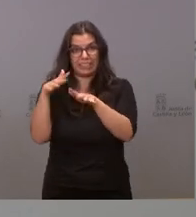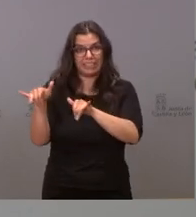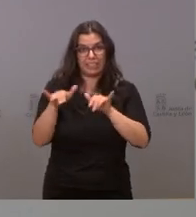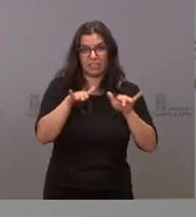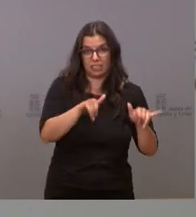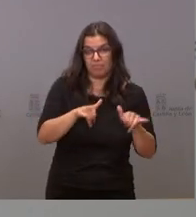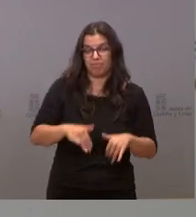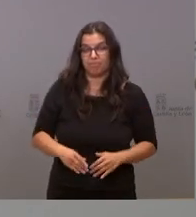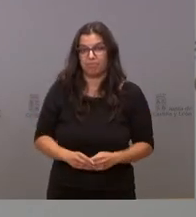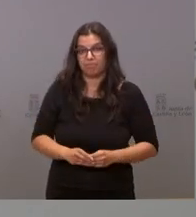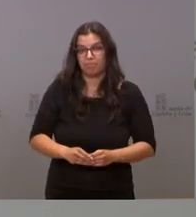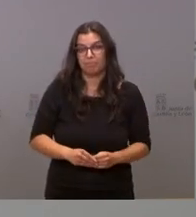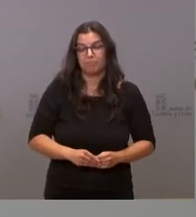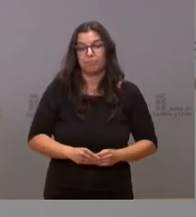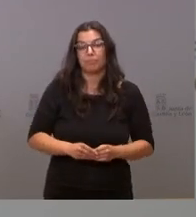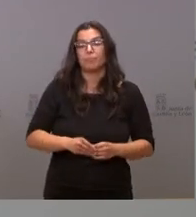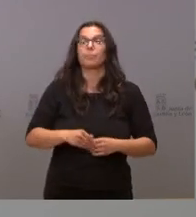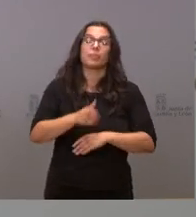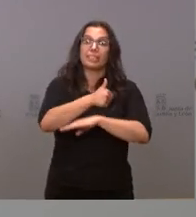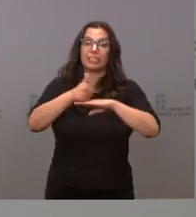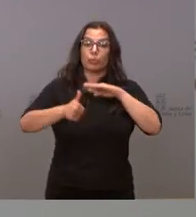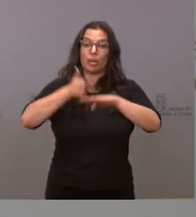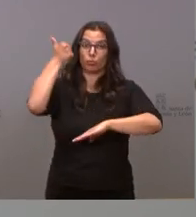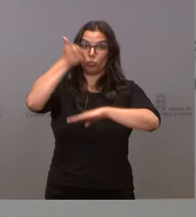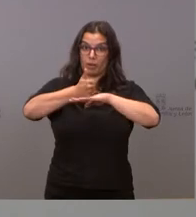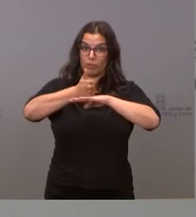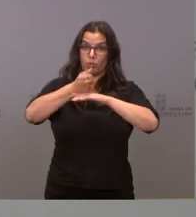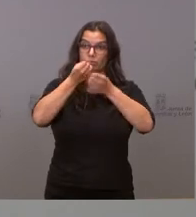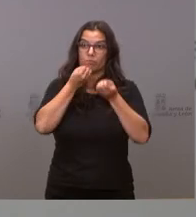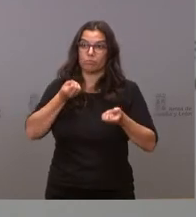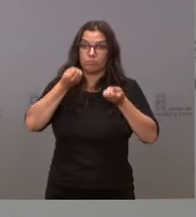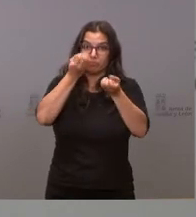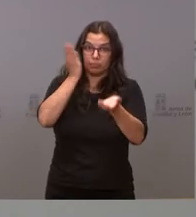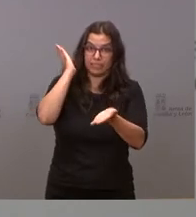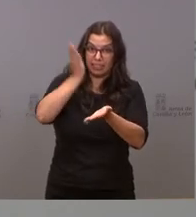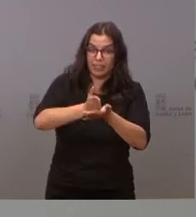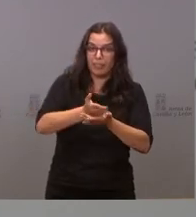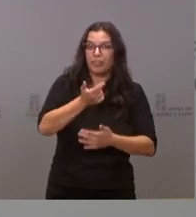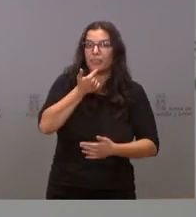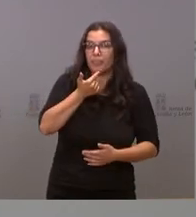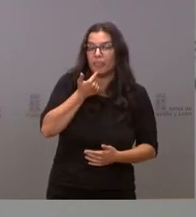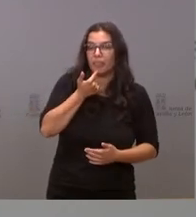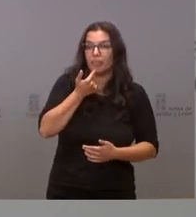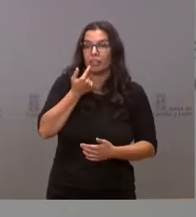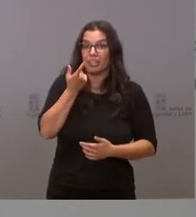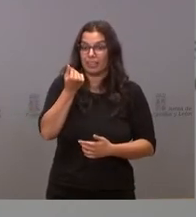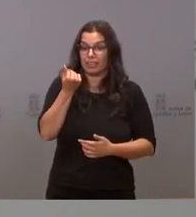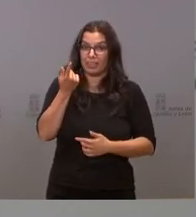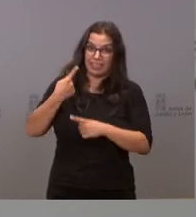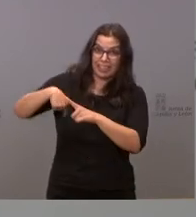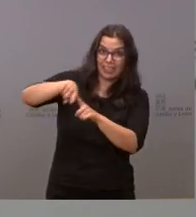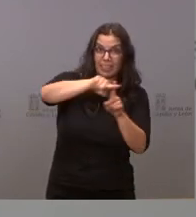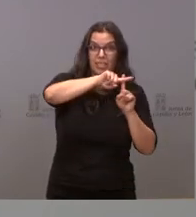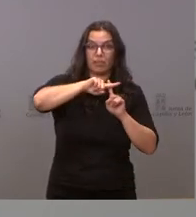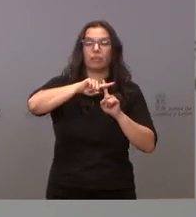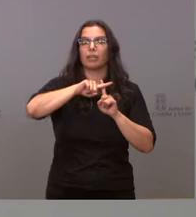La sentencia del Tribunal Supremo dice cómo se debe calcular la cifra que se adeuda a